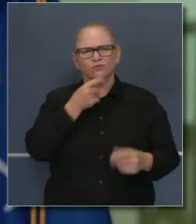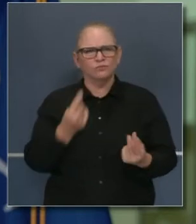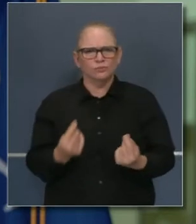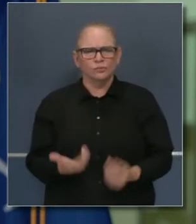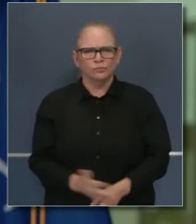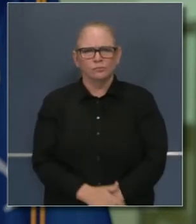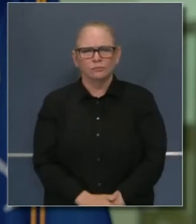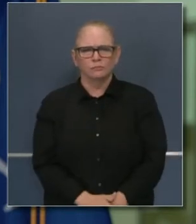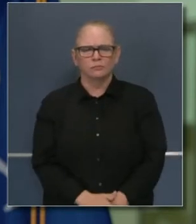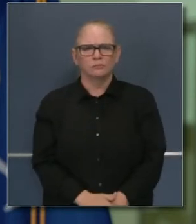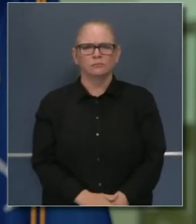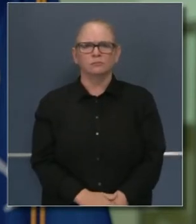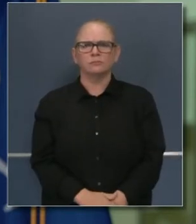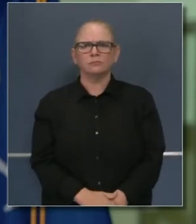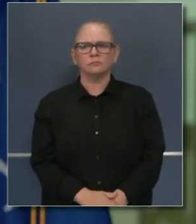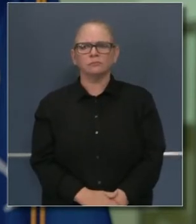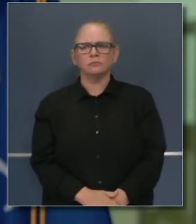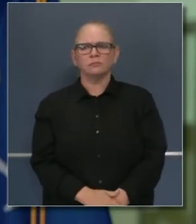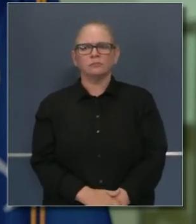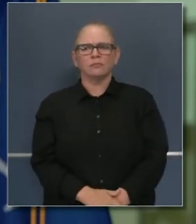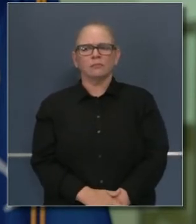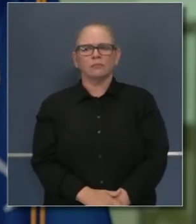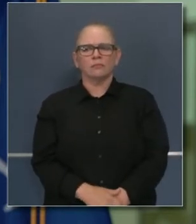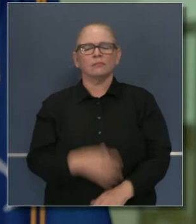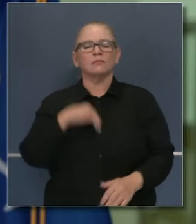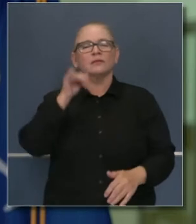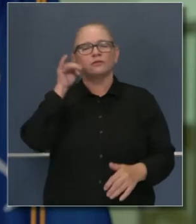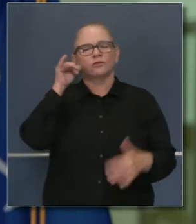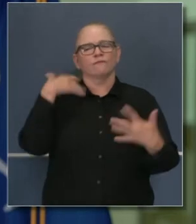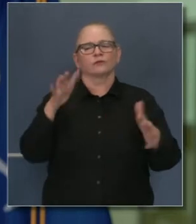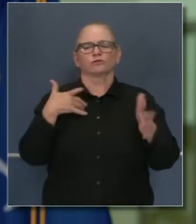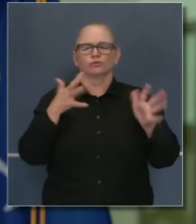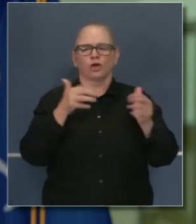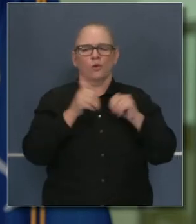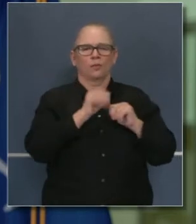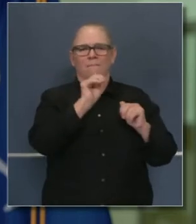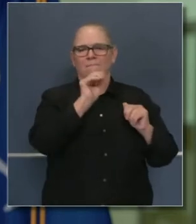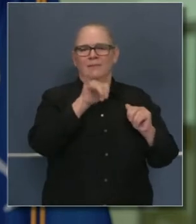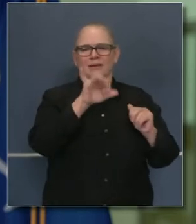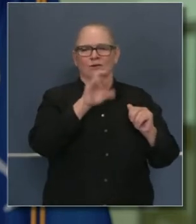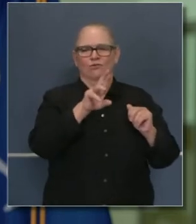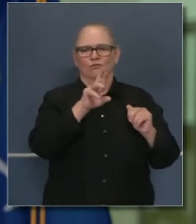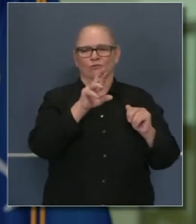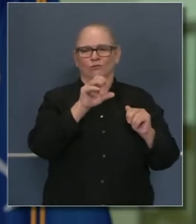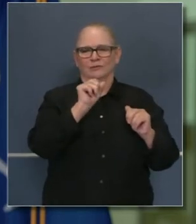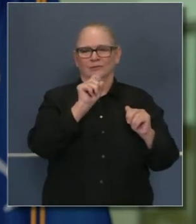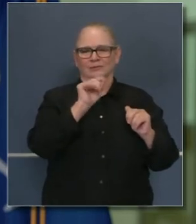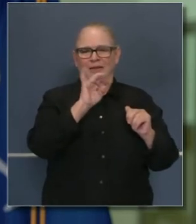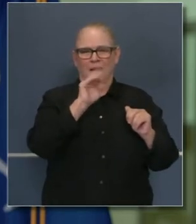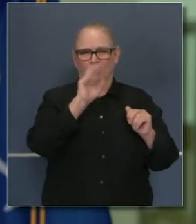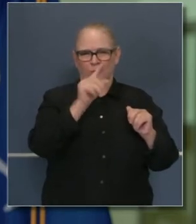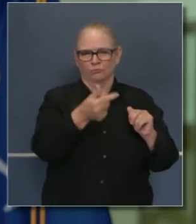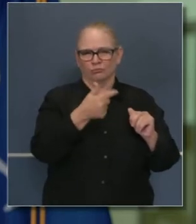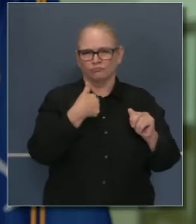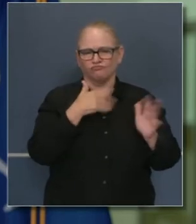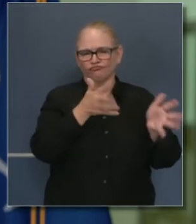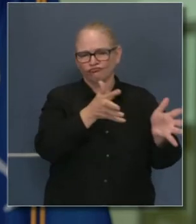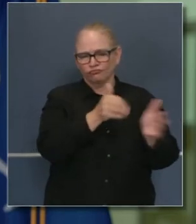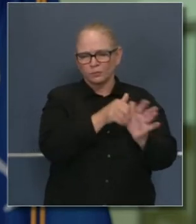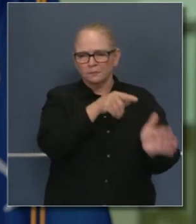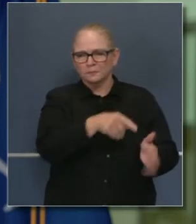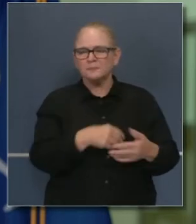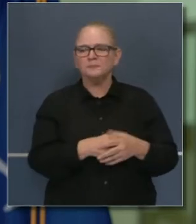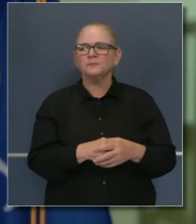juego? Por ejemplo, ayer estuve con el alcalde Steinberg. Esto es un ejemplo claro que les puedo dar. Fuimos a un centro de llamadas en